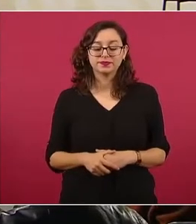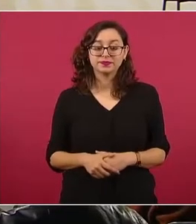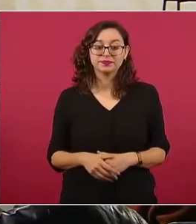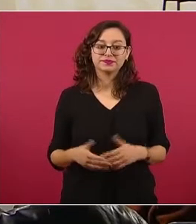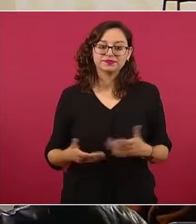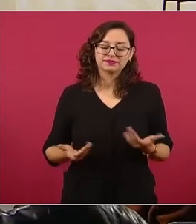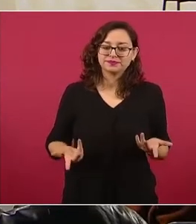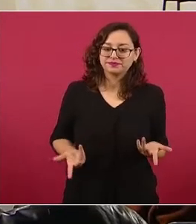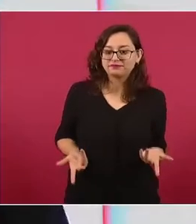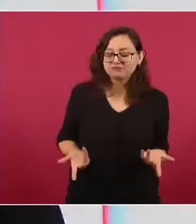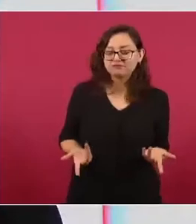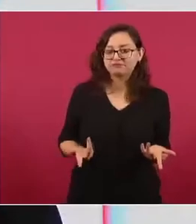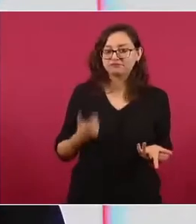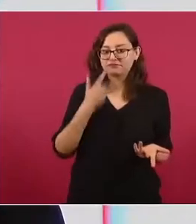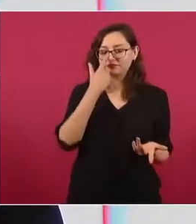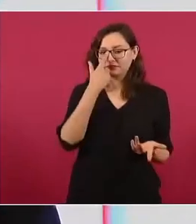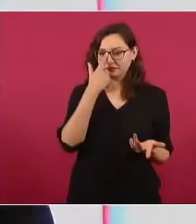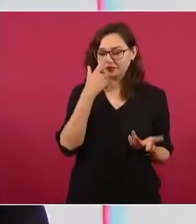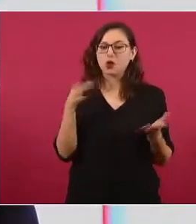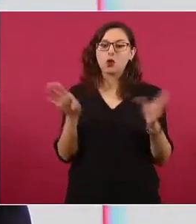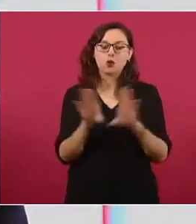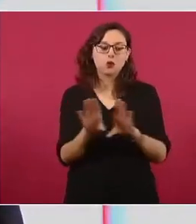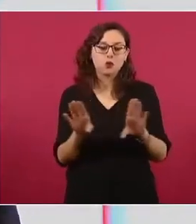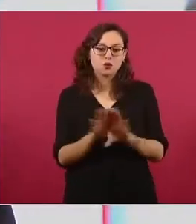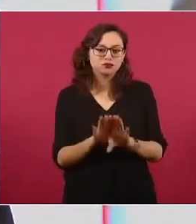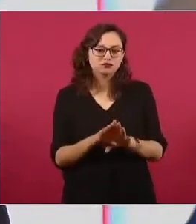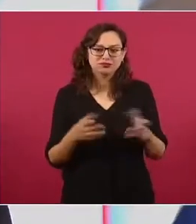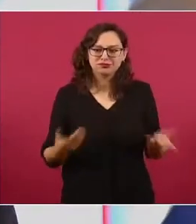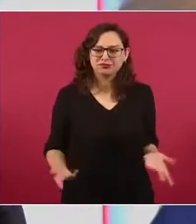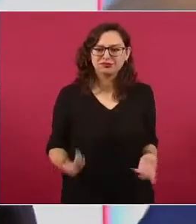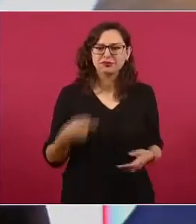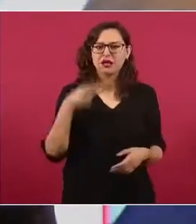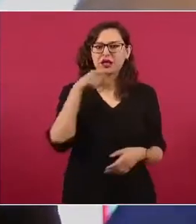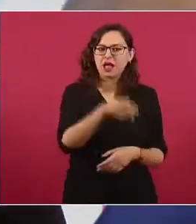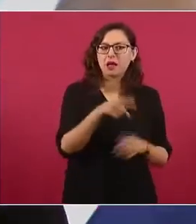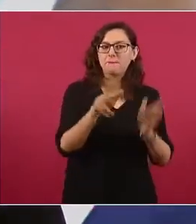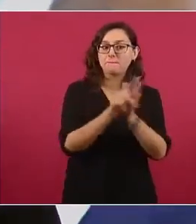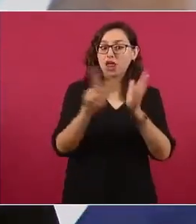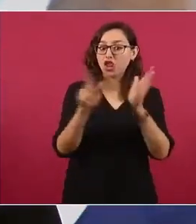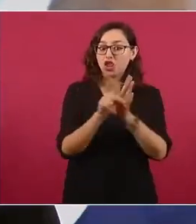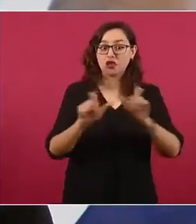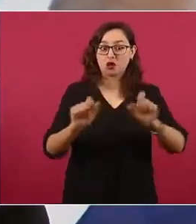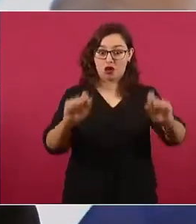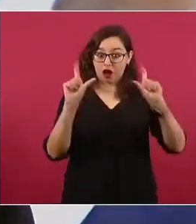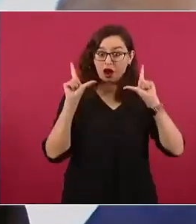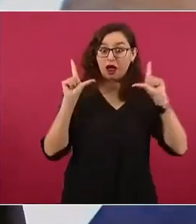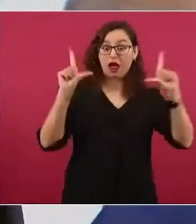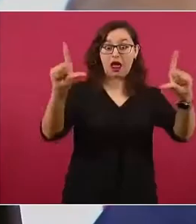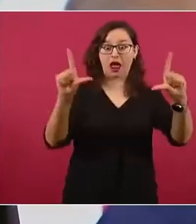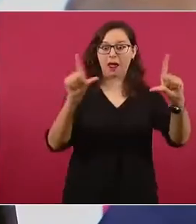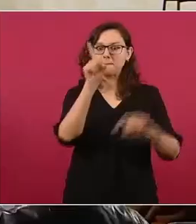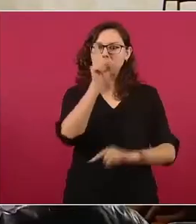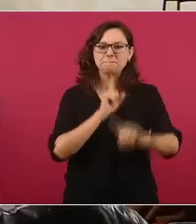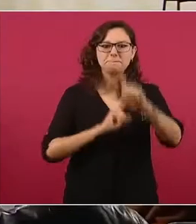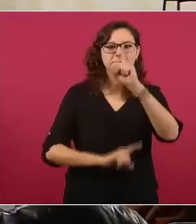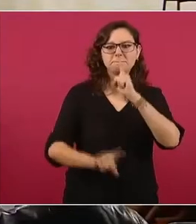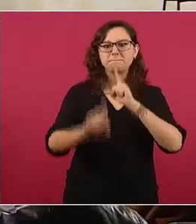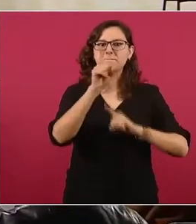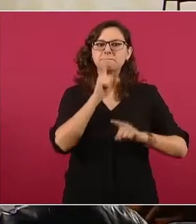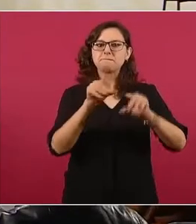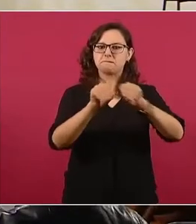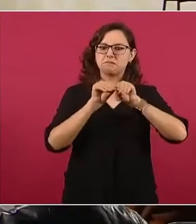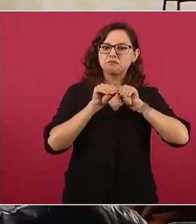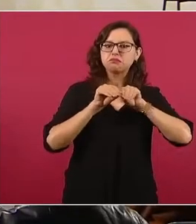Intencionalmente o por descuido, dice Reforma, calumnian en sus páginas al titular del Poder Ejecutivo. Y se